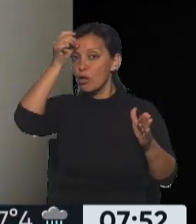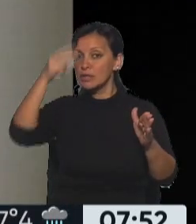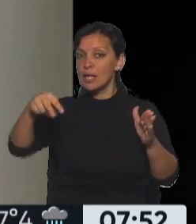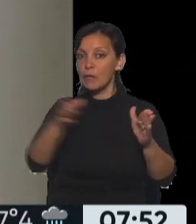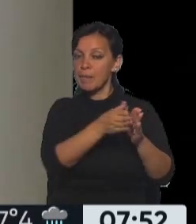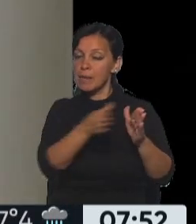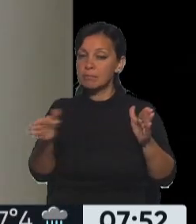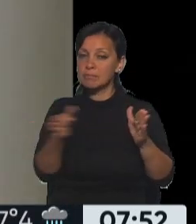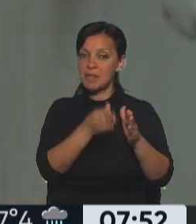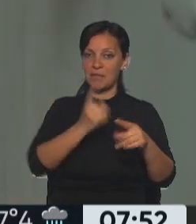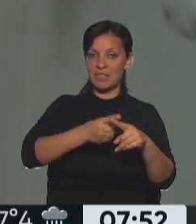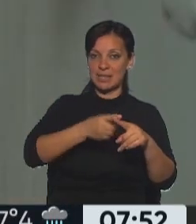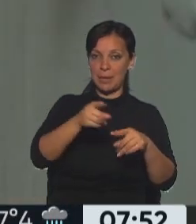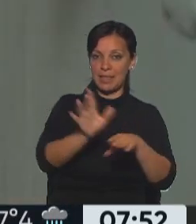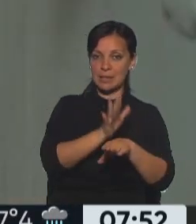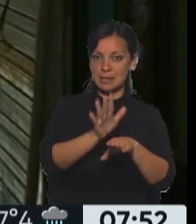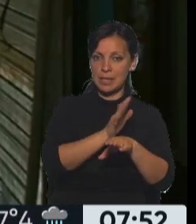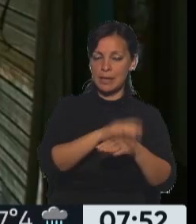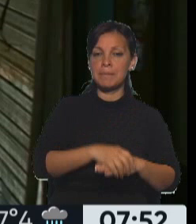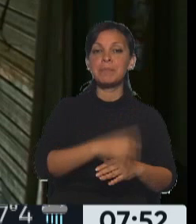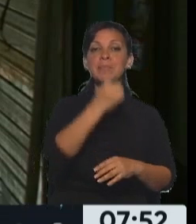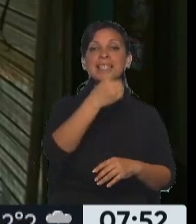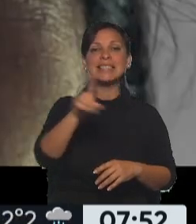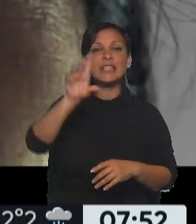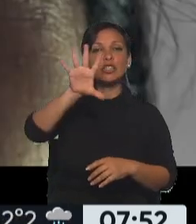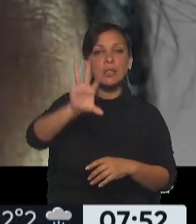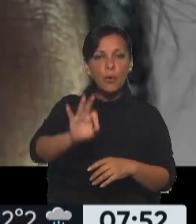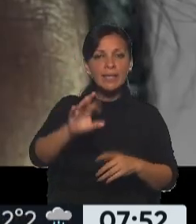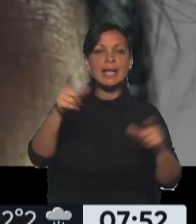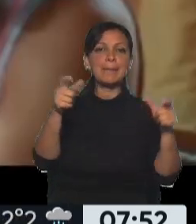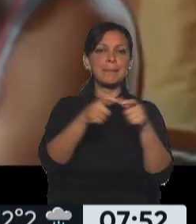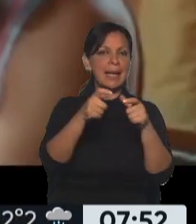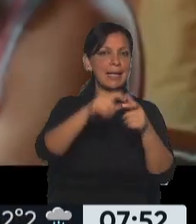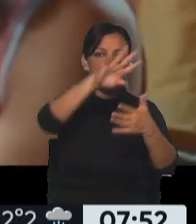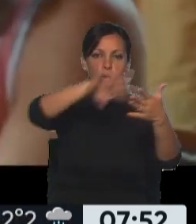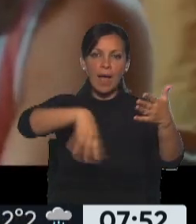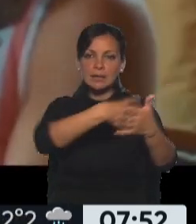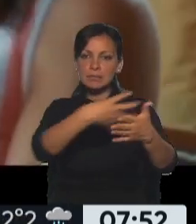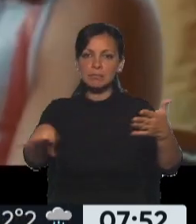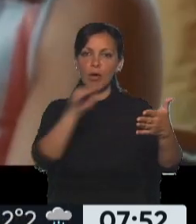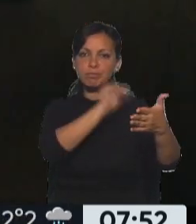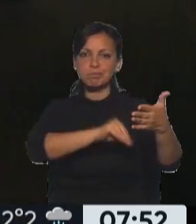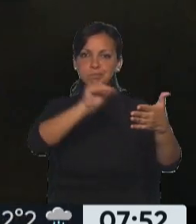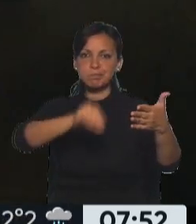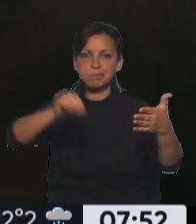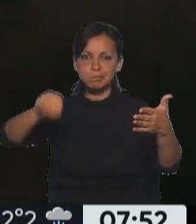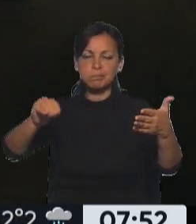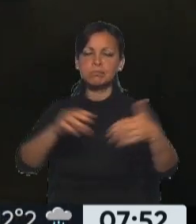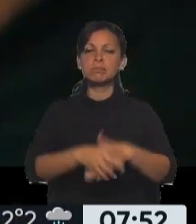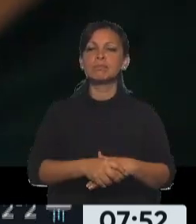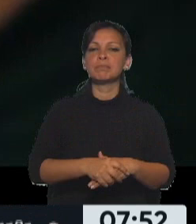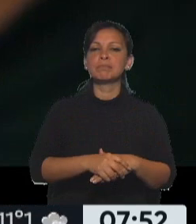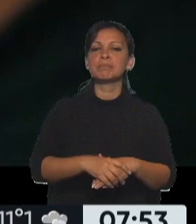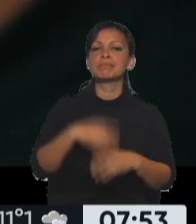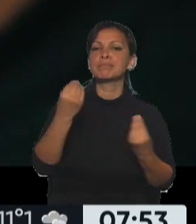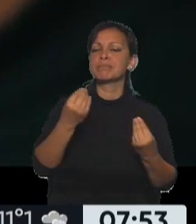con más de 150 películas programadas en una edición que está atravesada por la